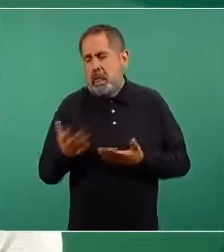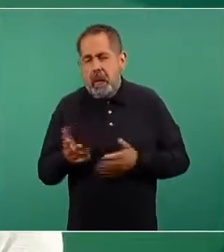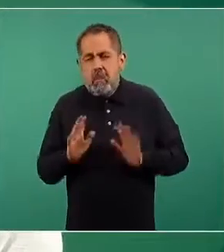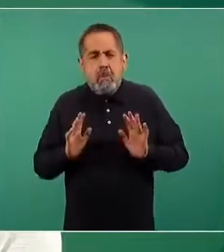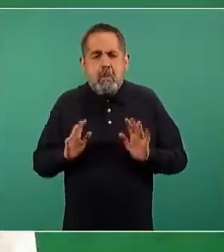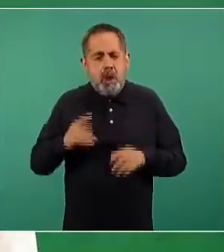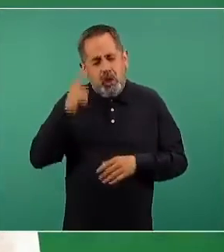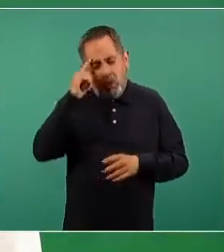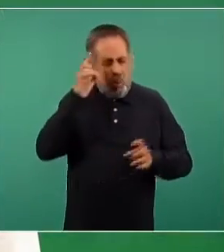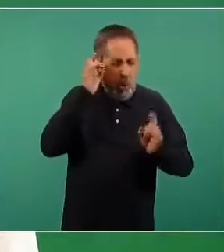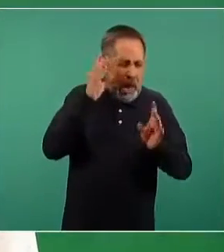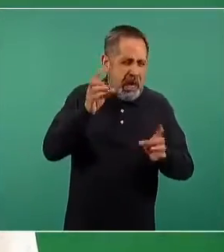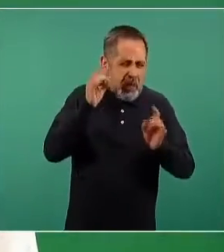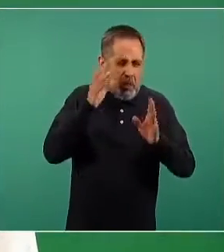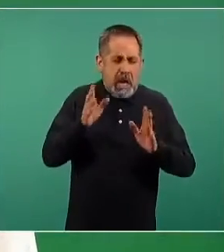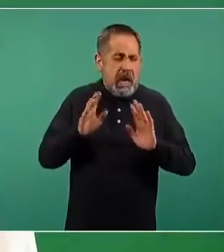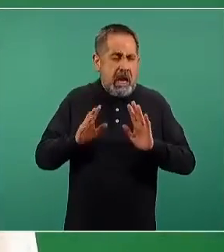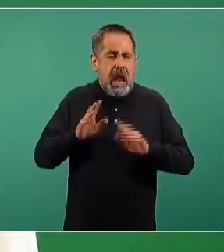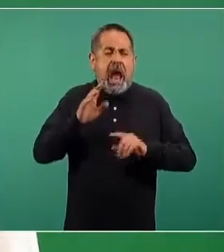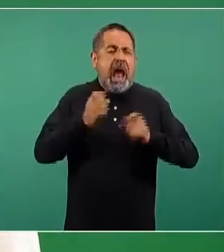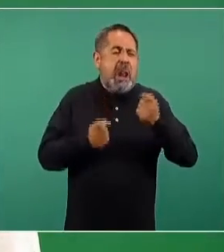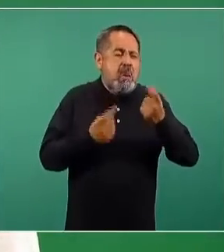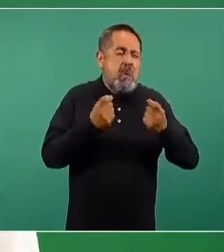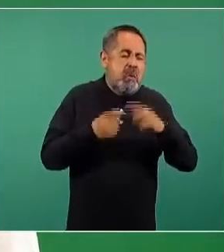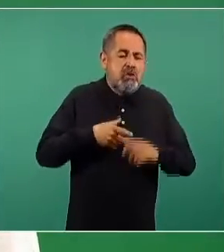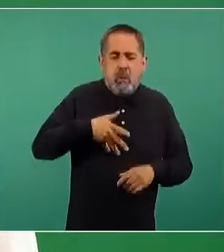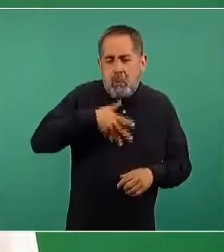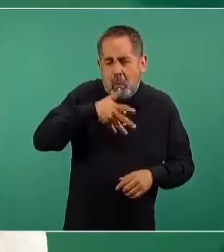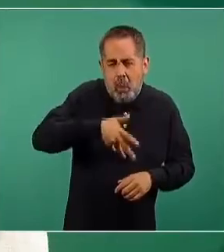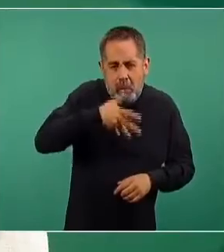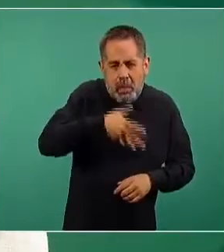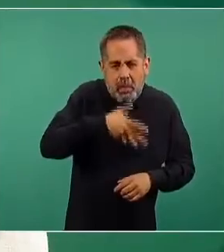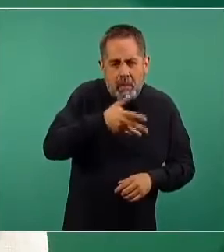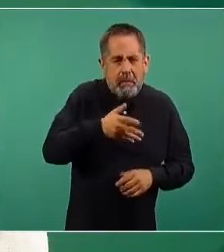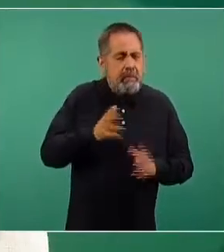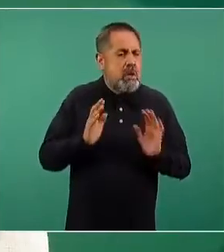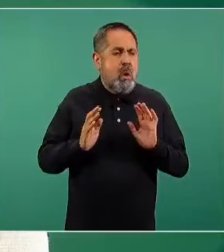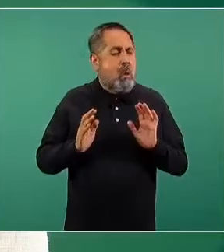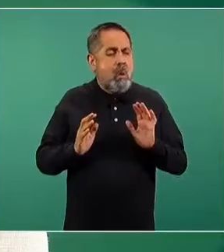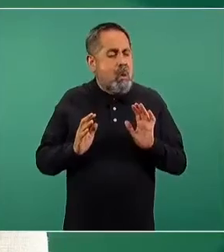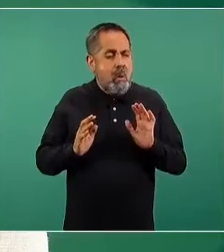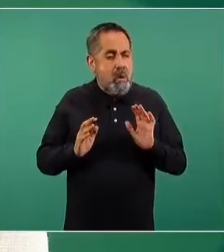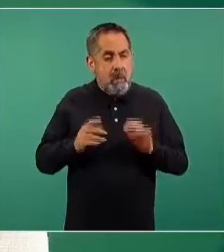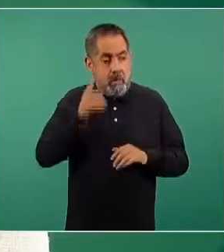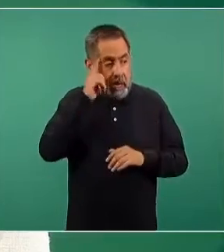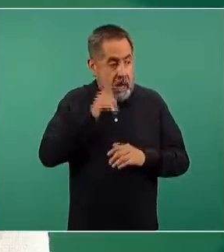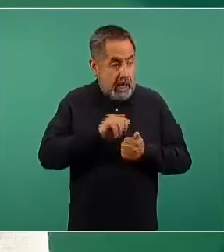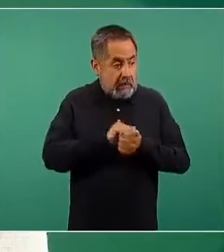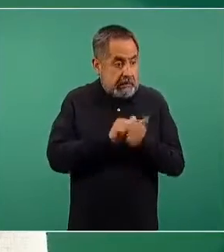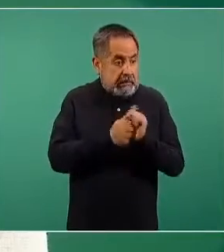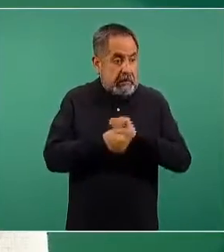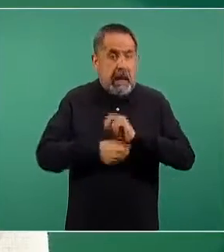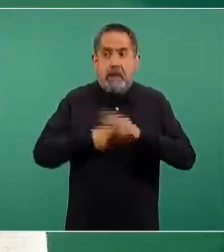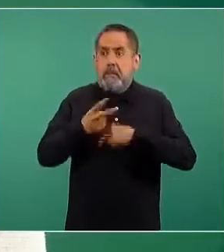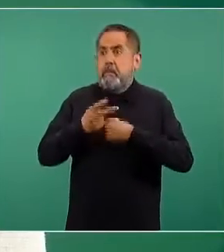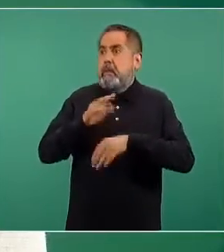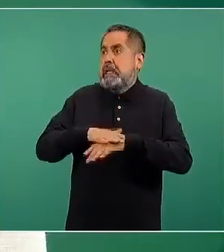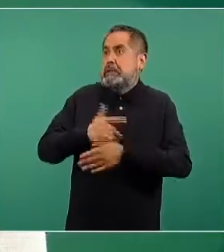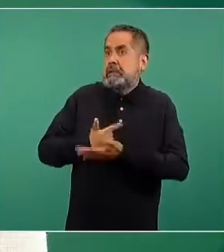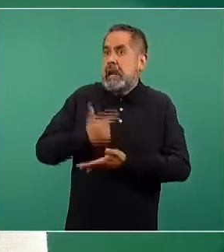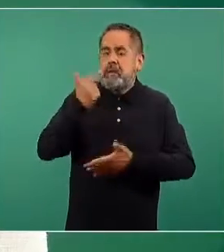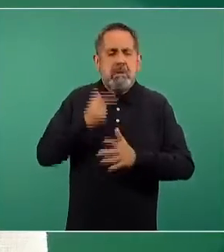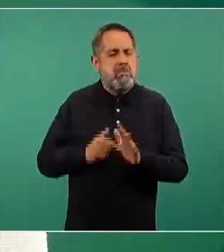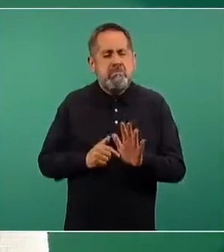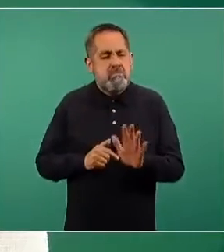dolor de cabeza, a veces ha presentado vómitos. Para evitar que se presente una complicación mayor y que pudiera